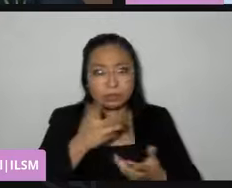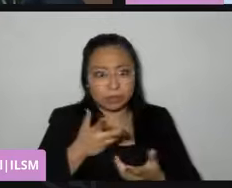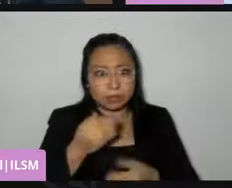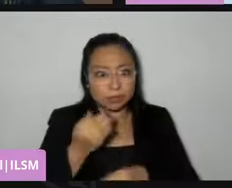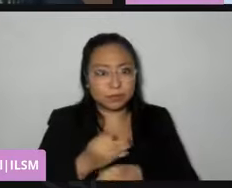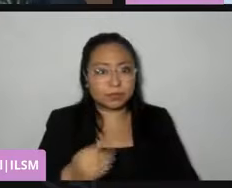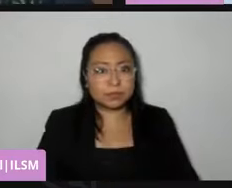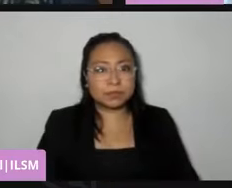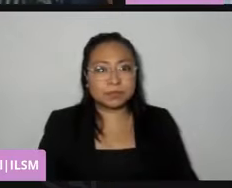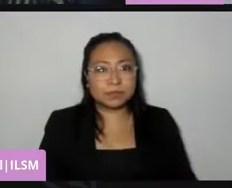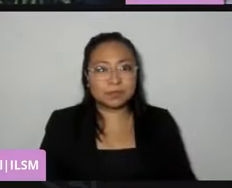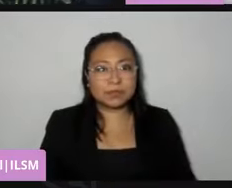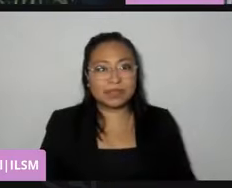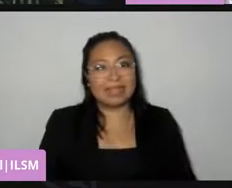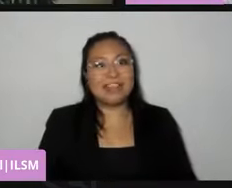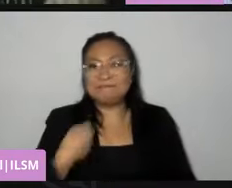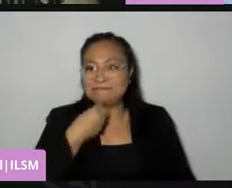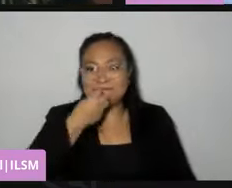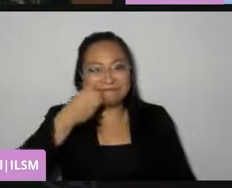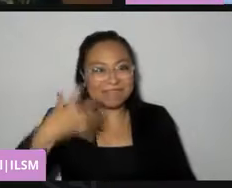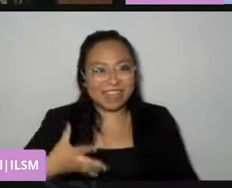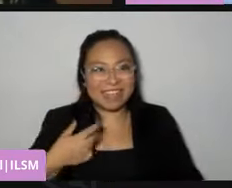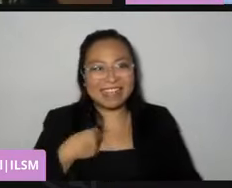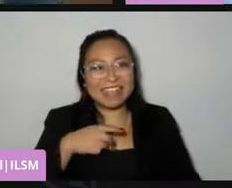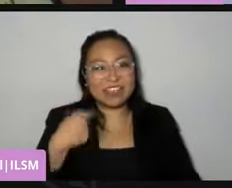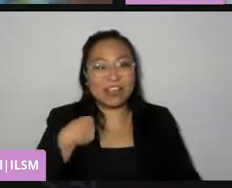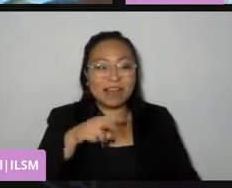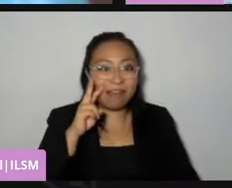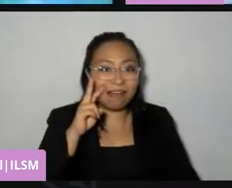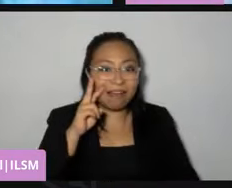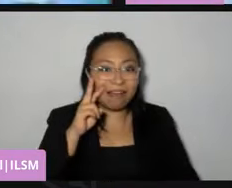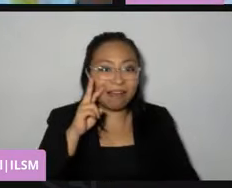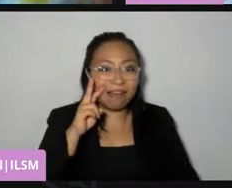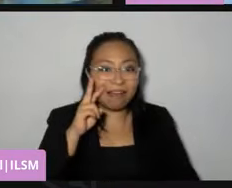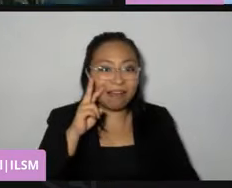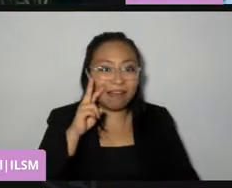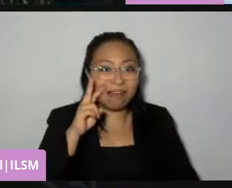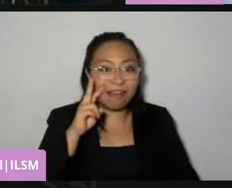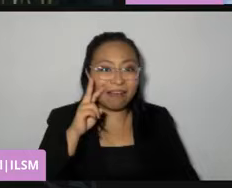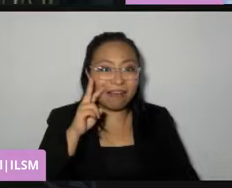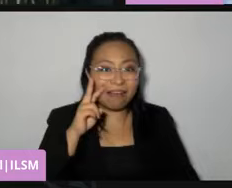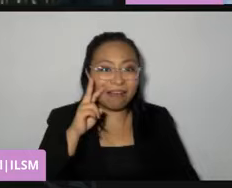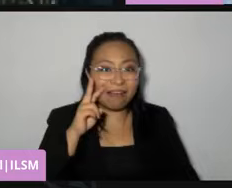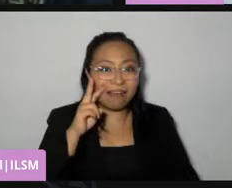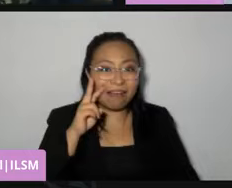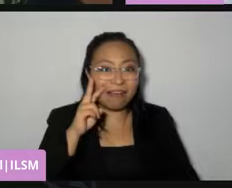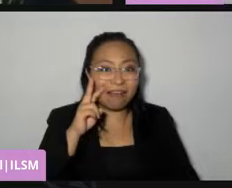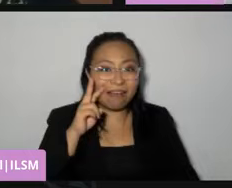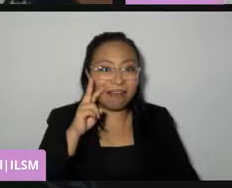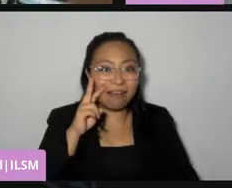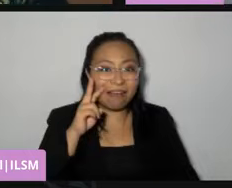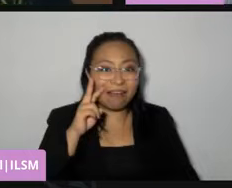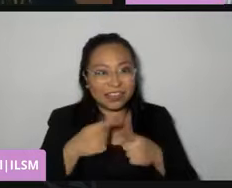Al contrario, bueno, yo estaba como niña de primaria, textual,